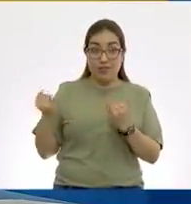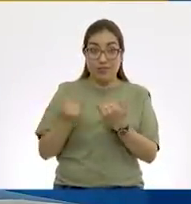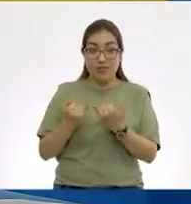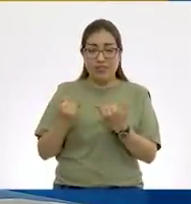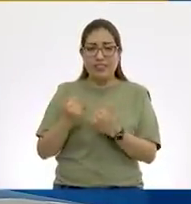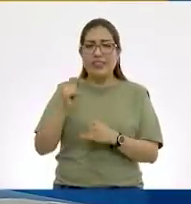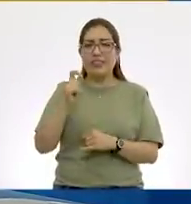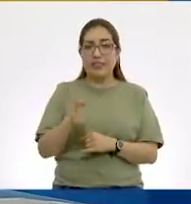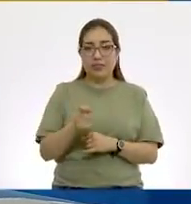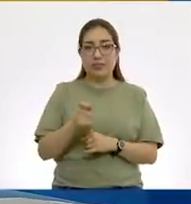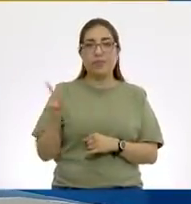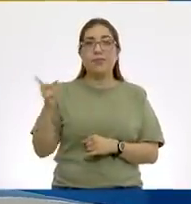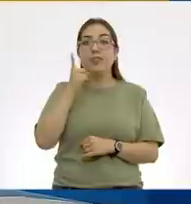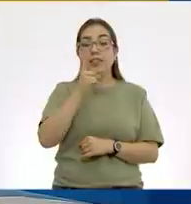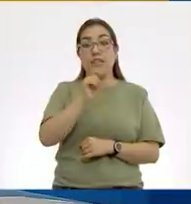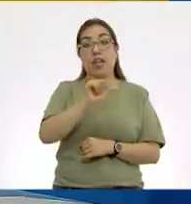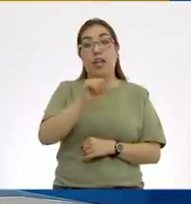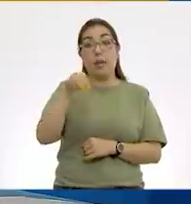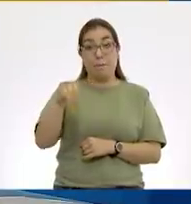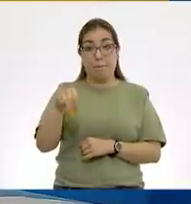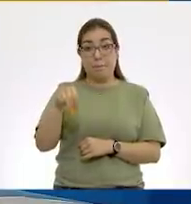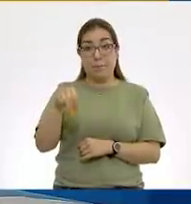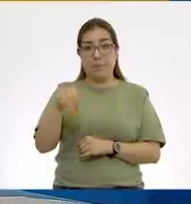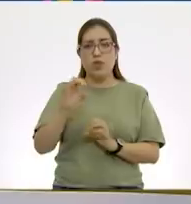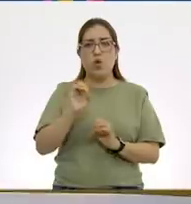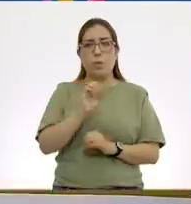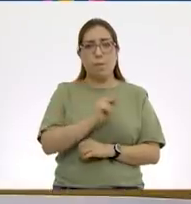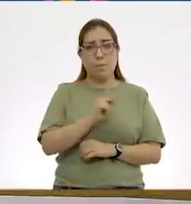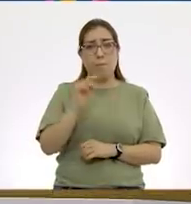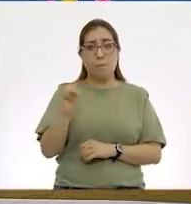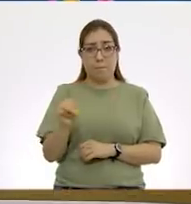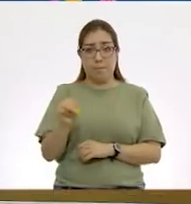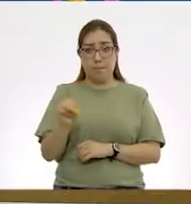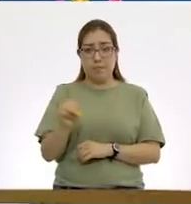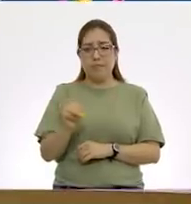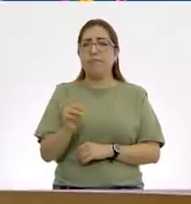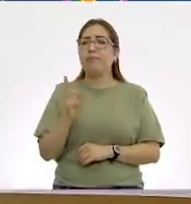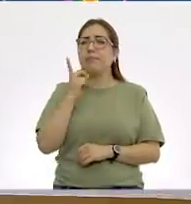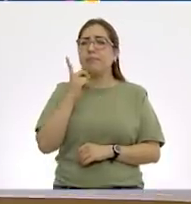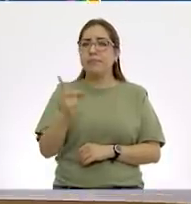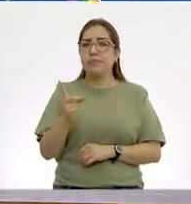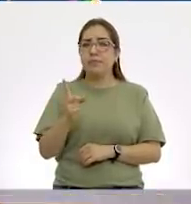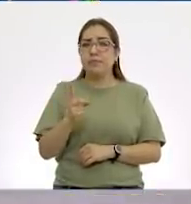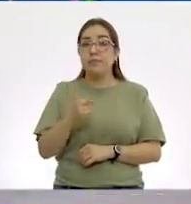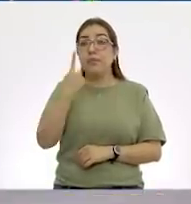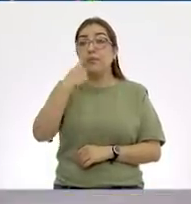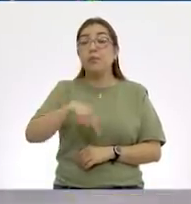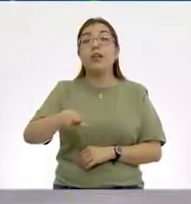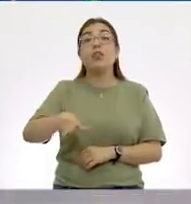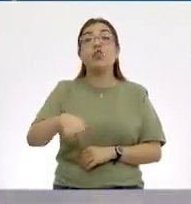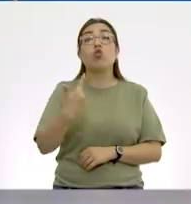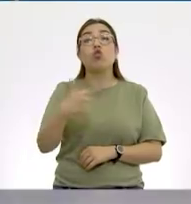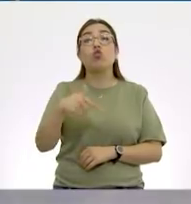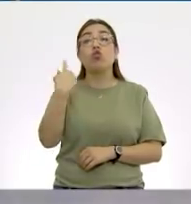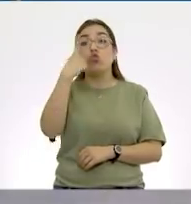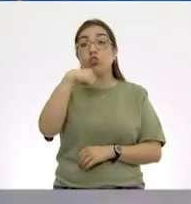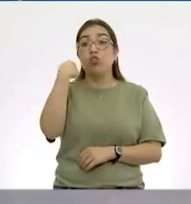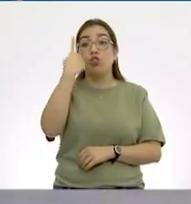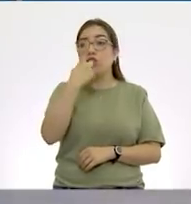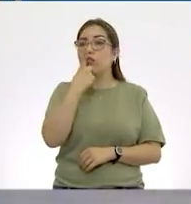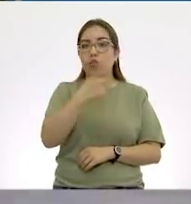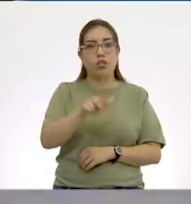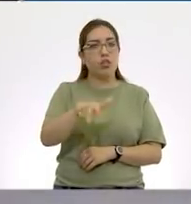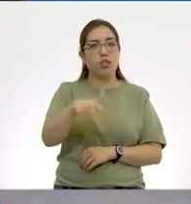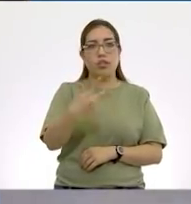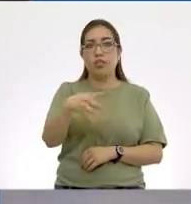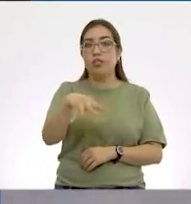está configurado. Si dice AM o PM, está configurado como para 12 horas. No va a marcar 13, no va a marcar